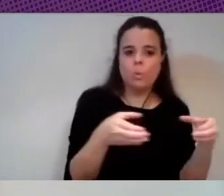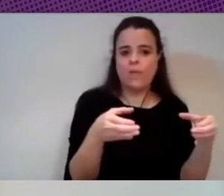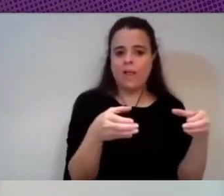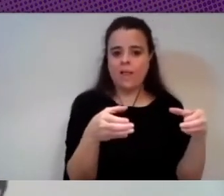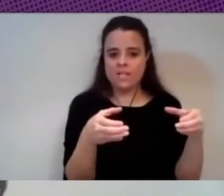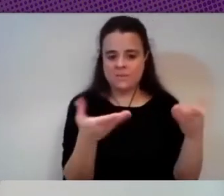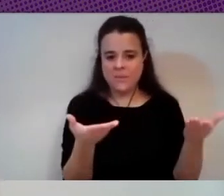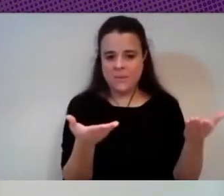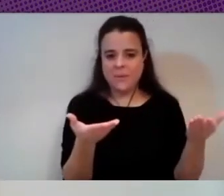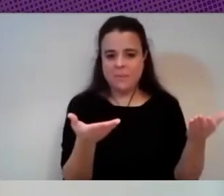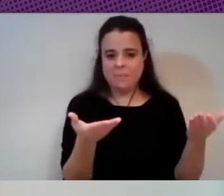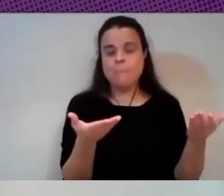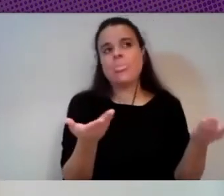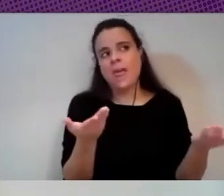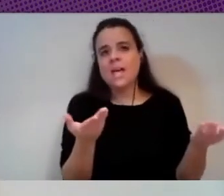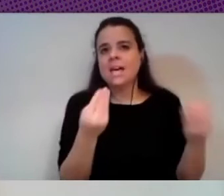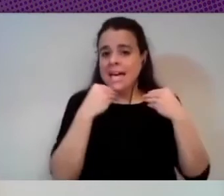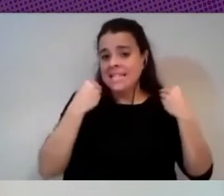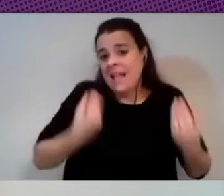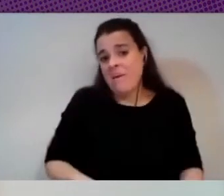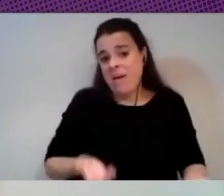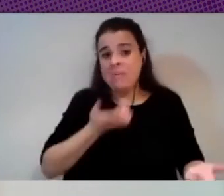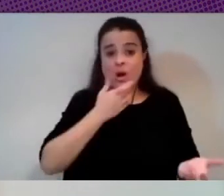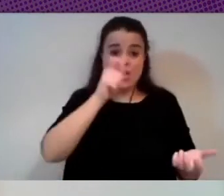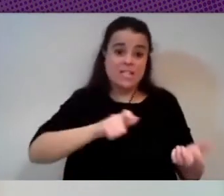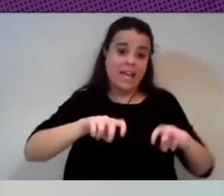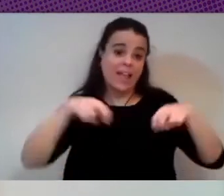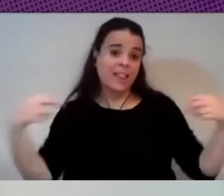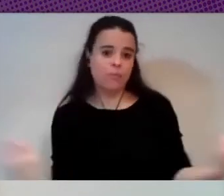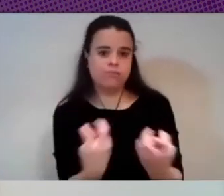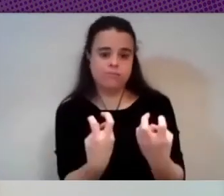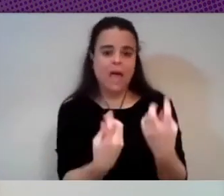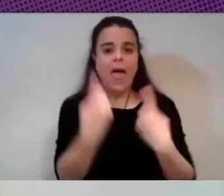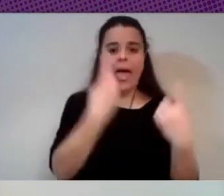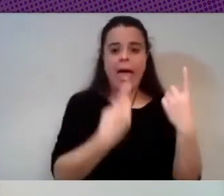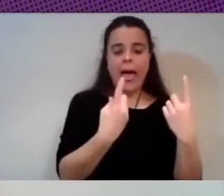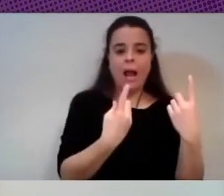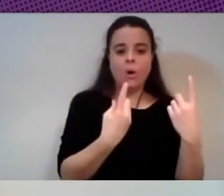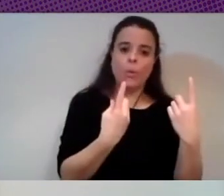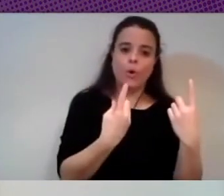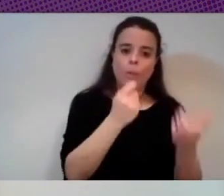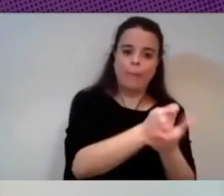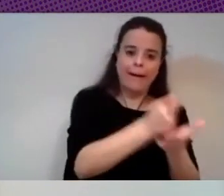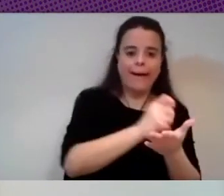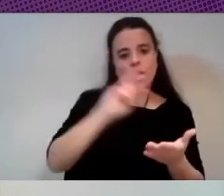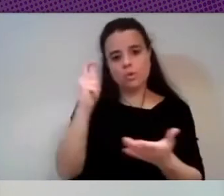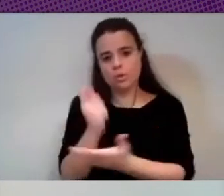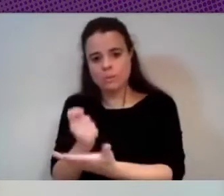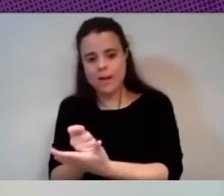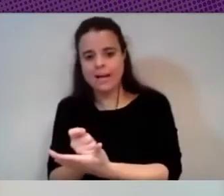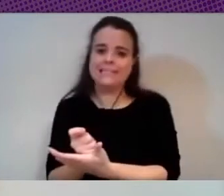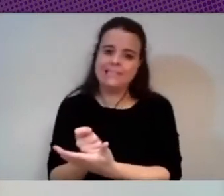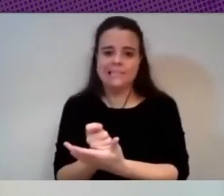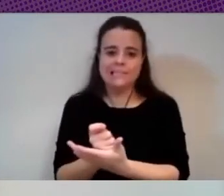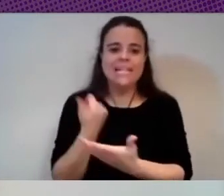si vas a sentar un montón de gente en una reunión y hay unos que cobran y otros que no ya estás creando unas divisiones